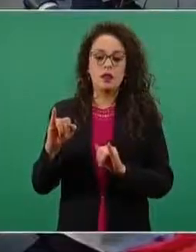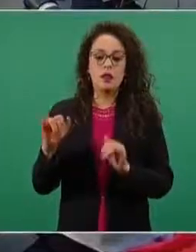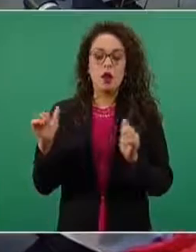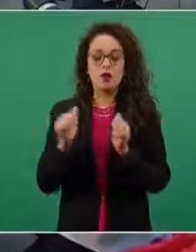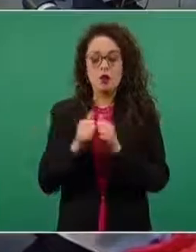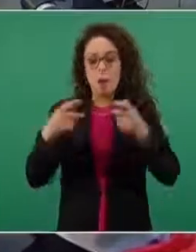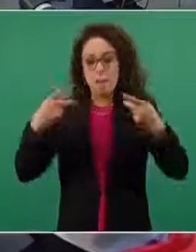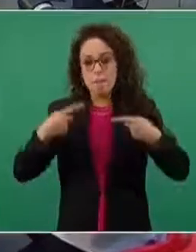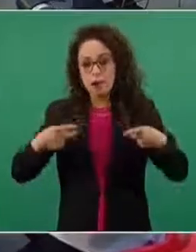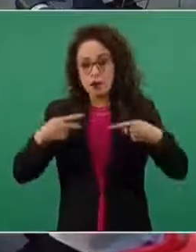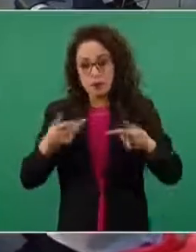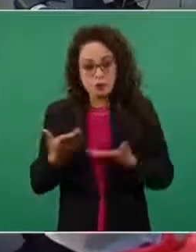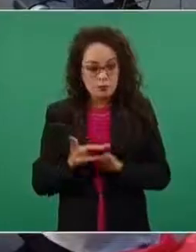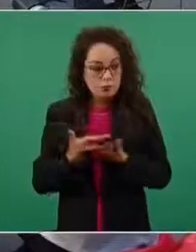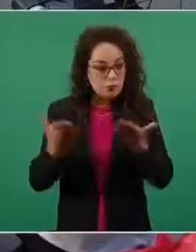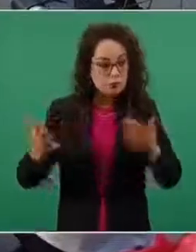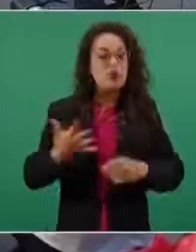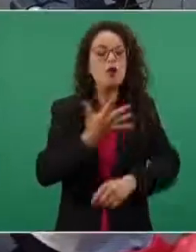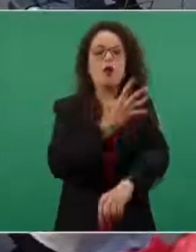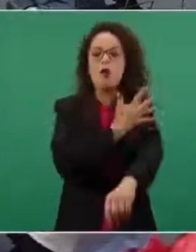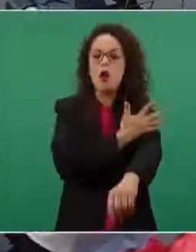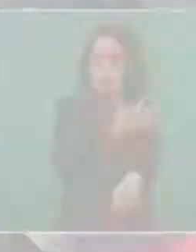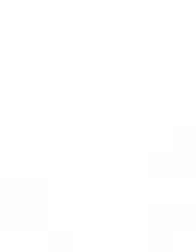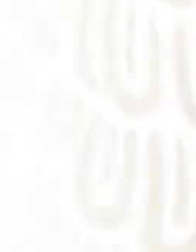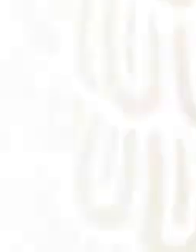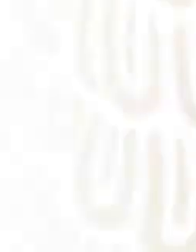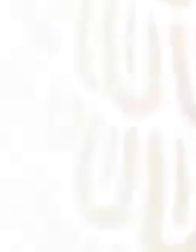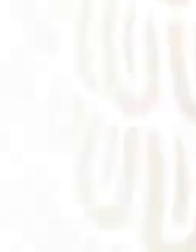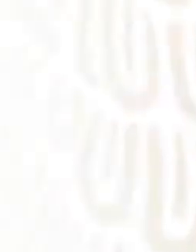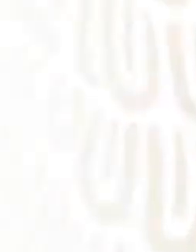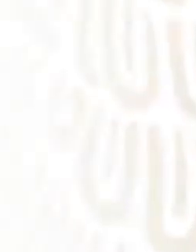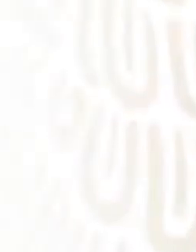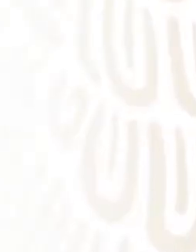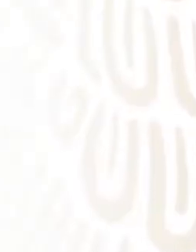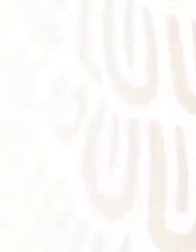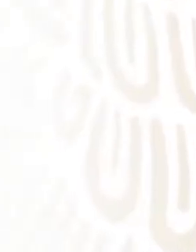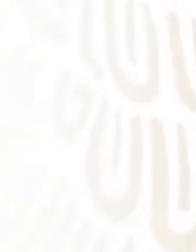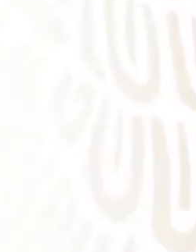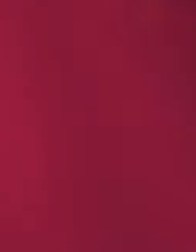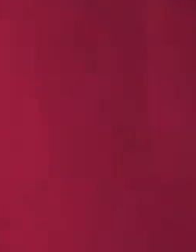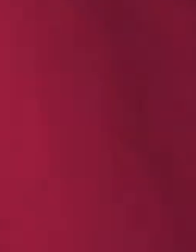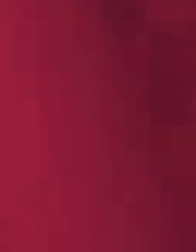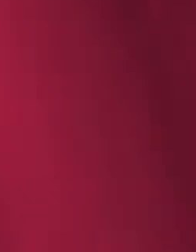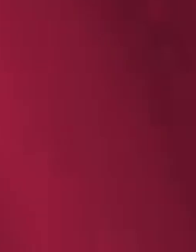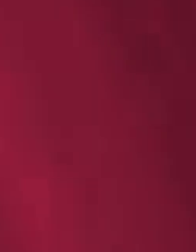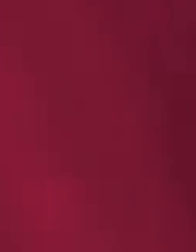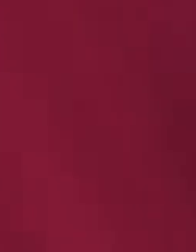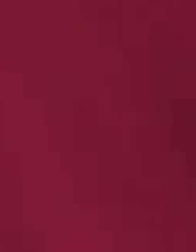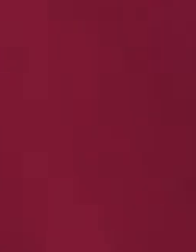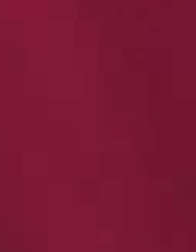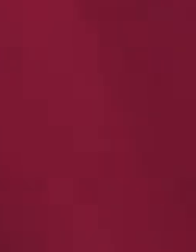íntegra, honesta. ¡Puedate en casa! ¡Gobierno de México! ¡Gracias!